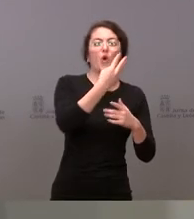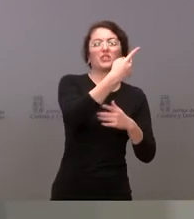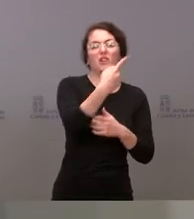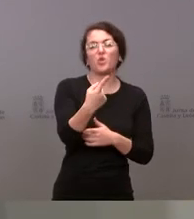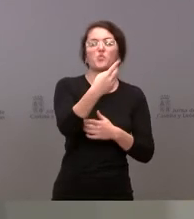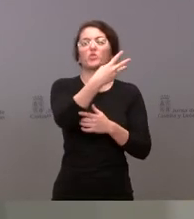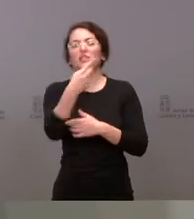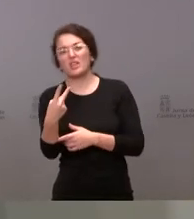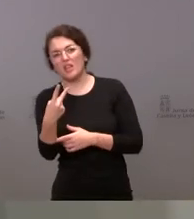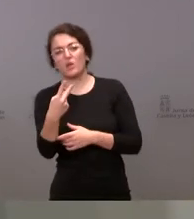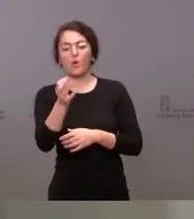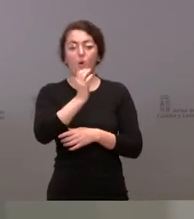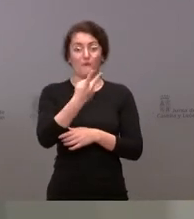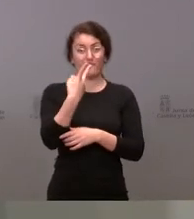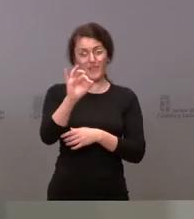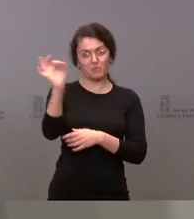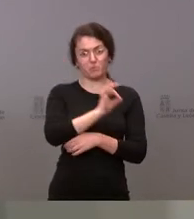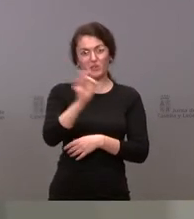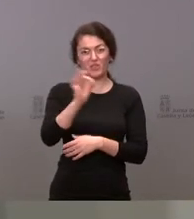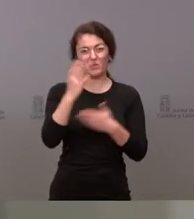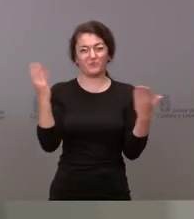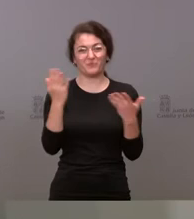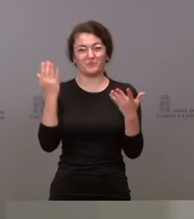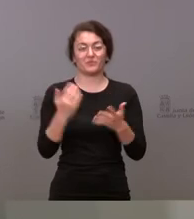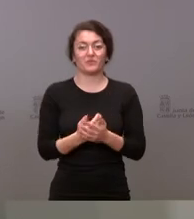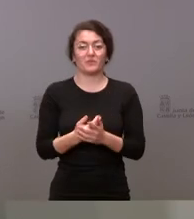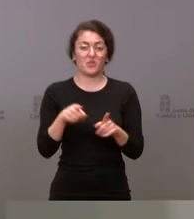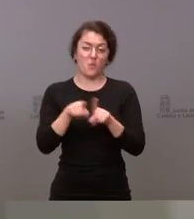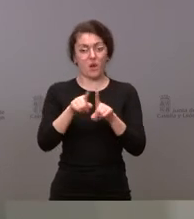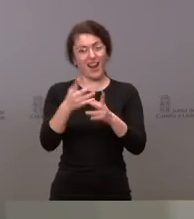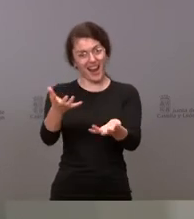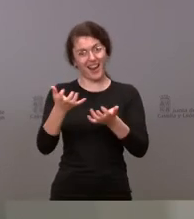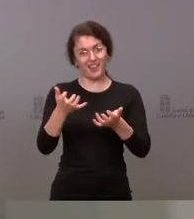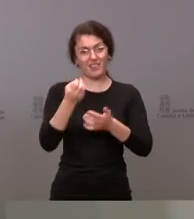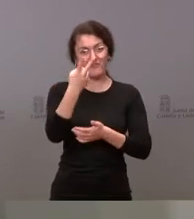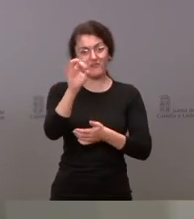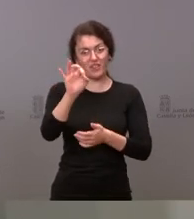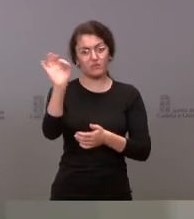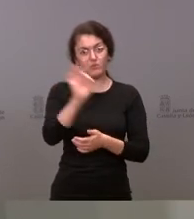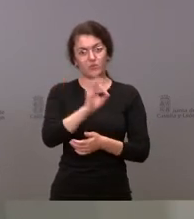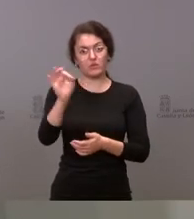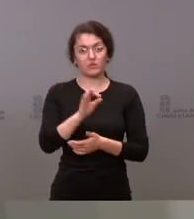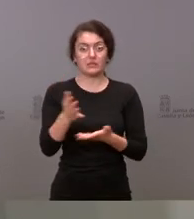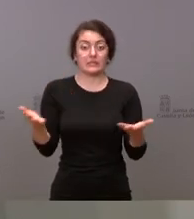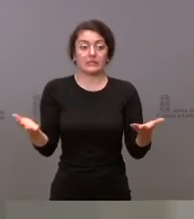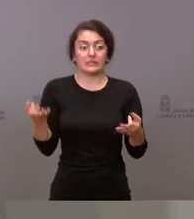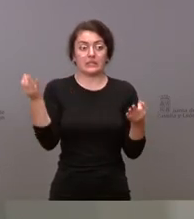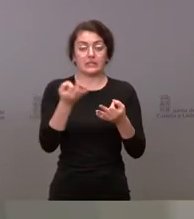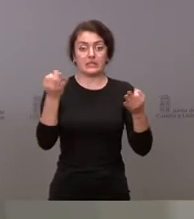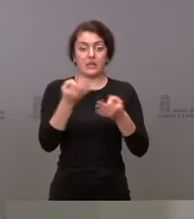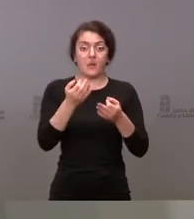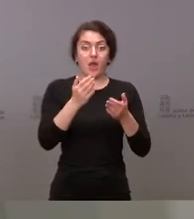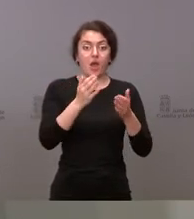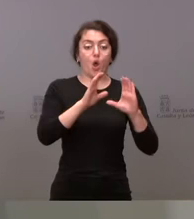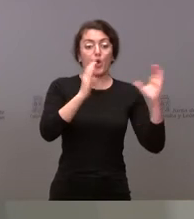que podríamos tener de ganancia, que estimamos de ganancia. Y ahí hay que coger los grupos de edad y hacer la